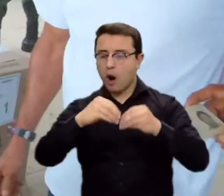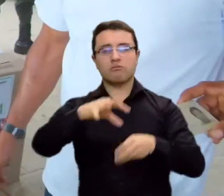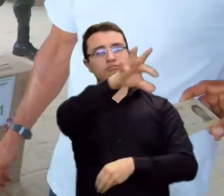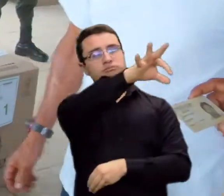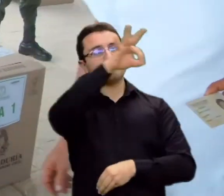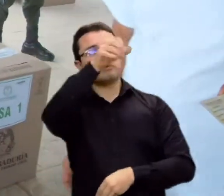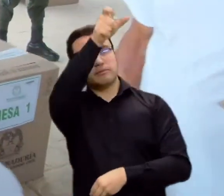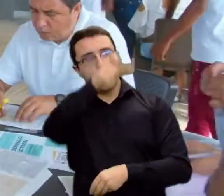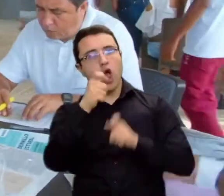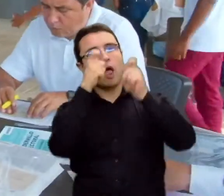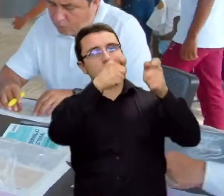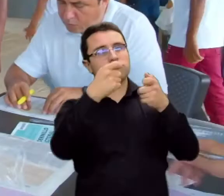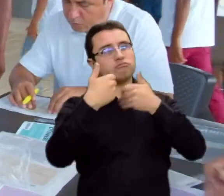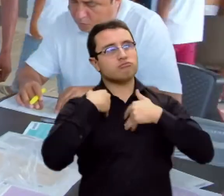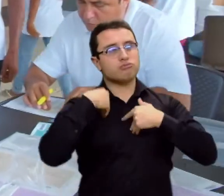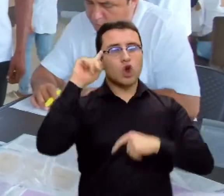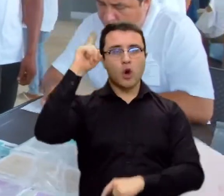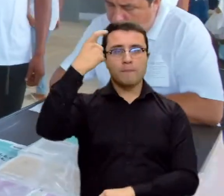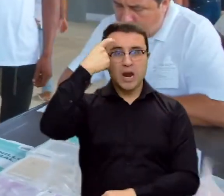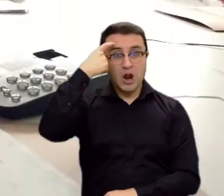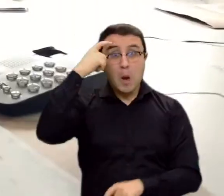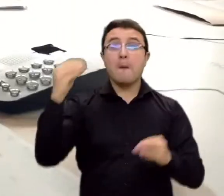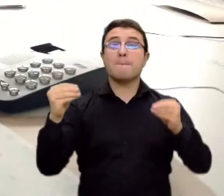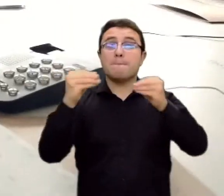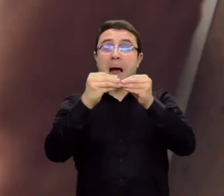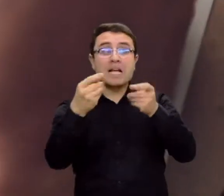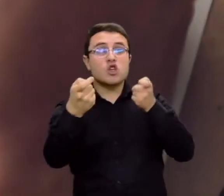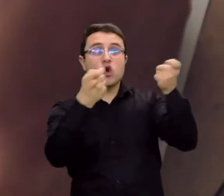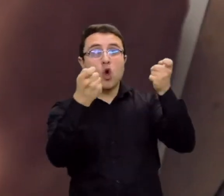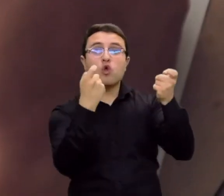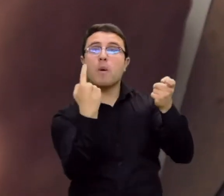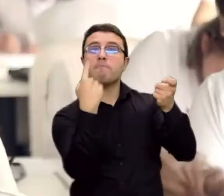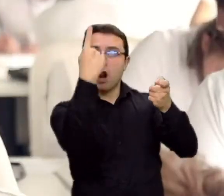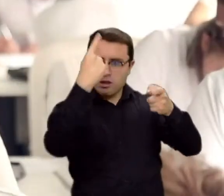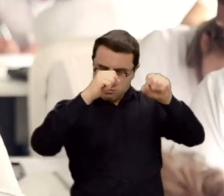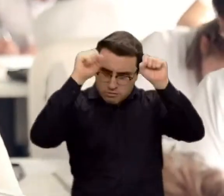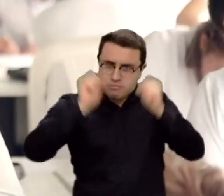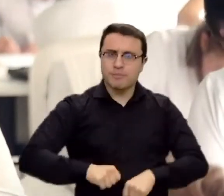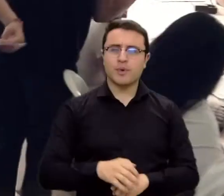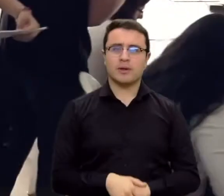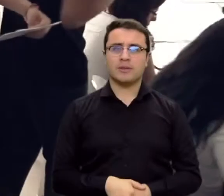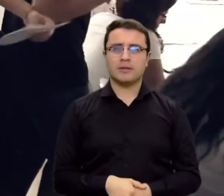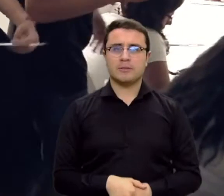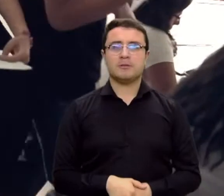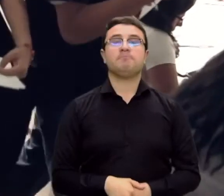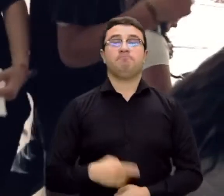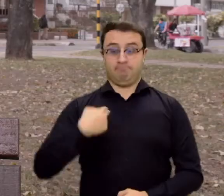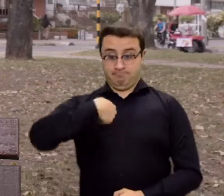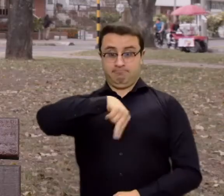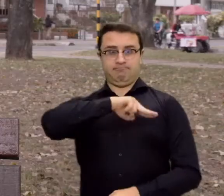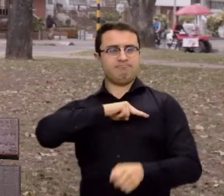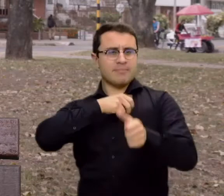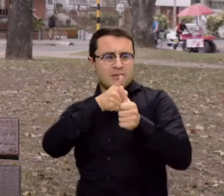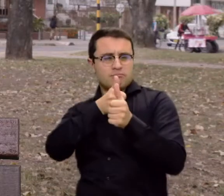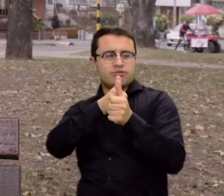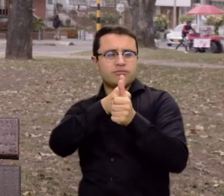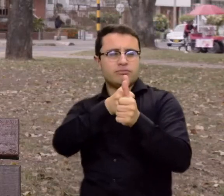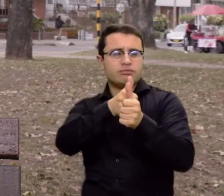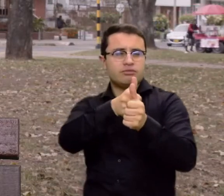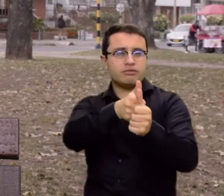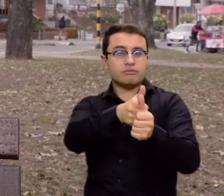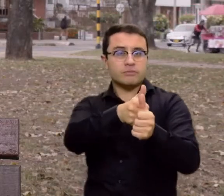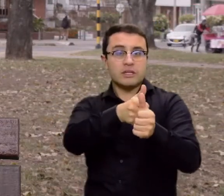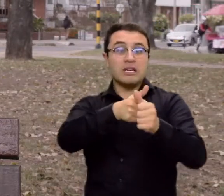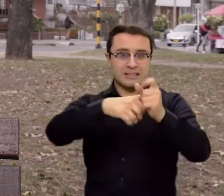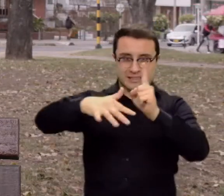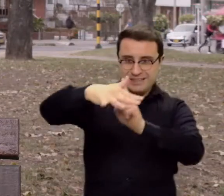decidimos que nos gobiernen y por esa misma razón tenemos la capacidad de hacerles control político. Nosotros hemos hecho un acompañamiento